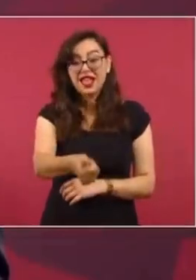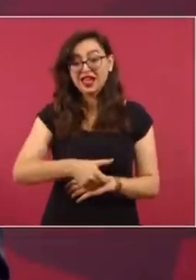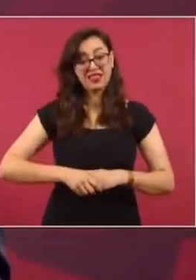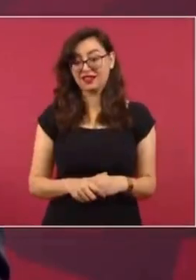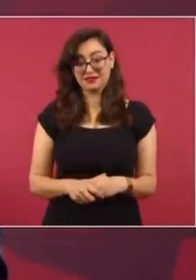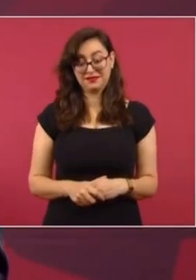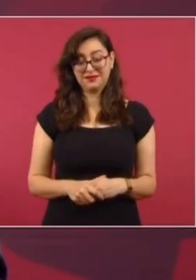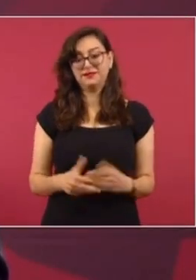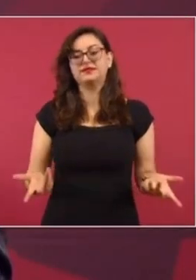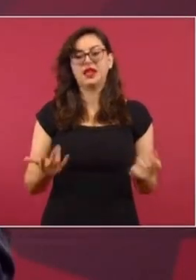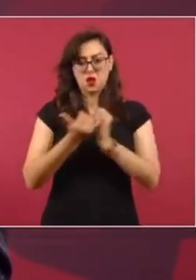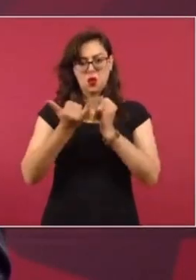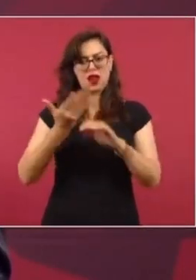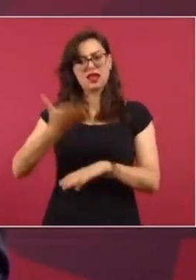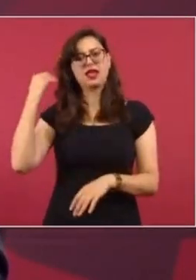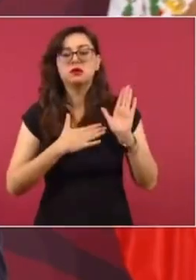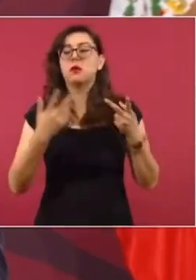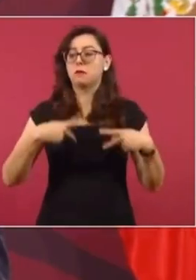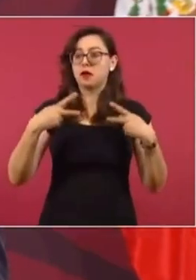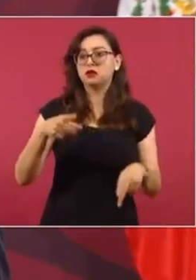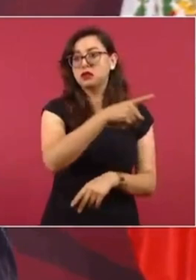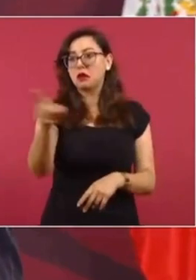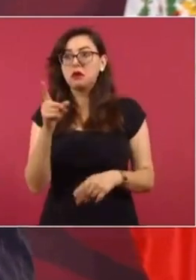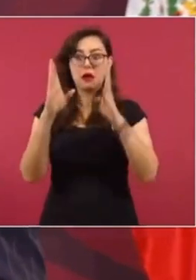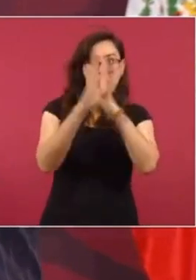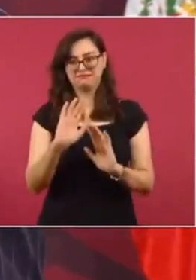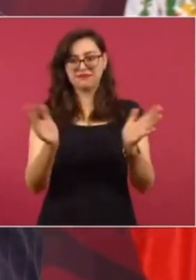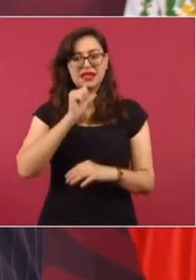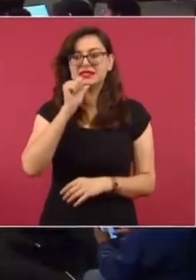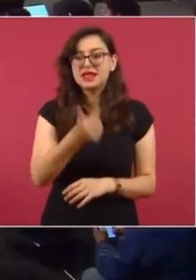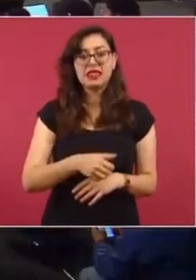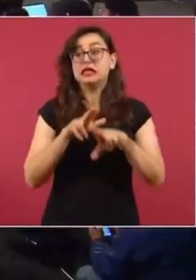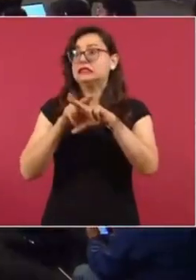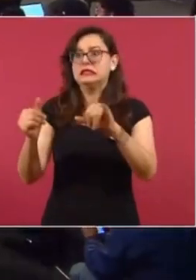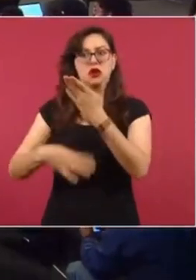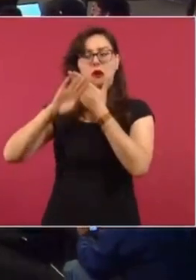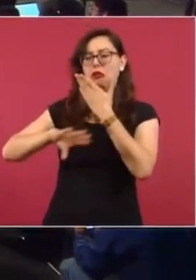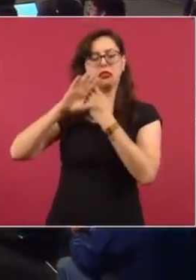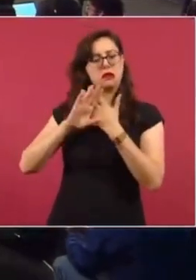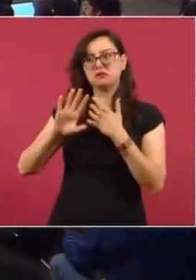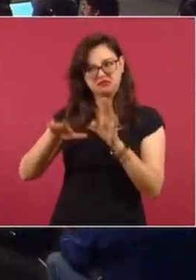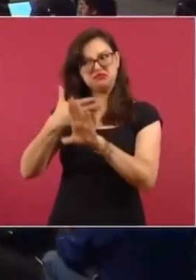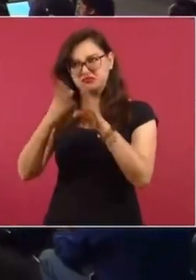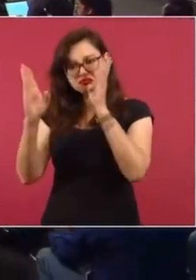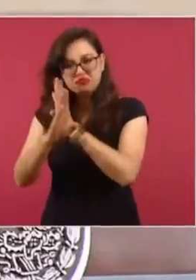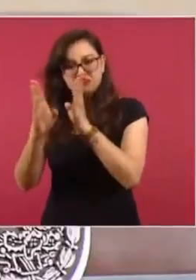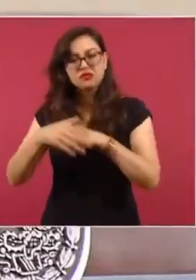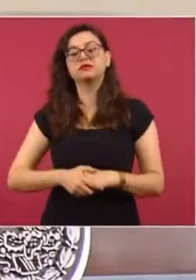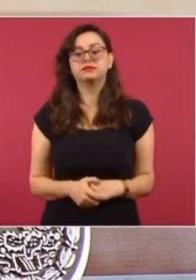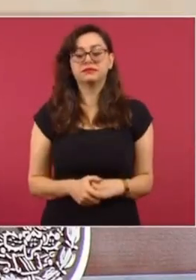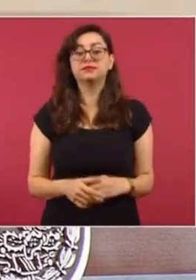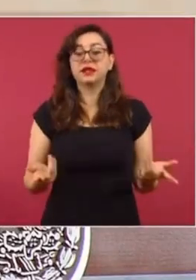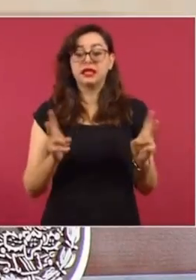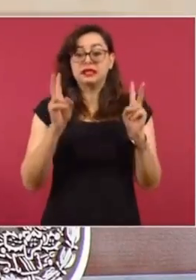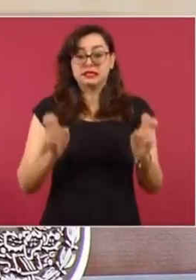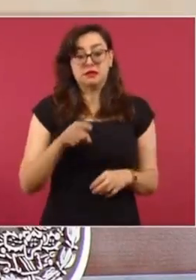el tiempo de los gobiernos neoliberales. El caso que estaba mencionando de este defensor de derechos humanos fue aquí